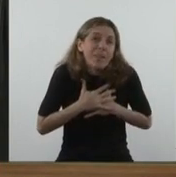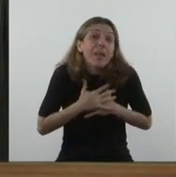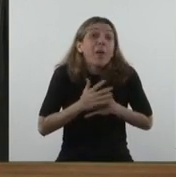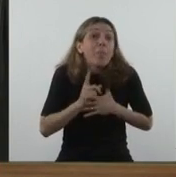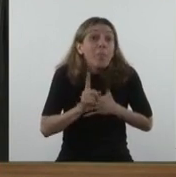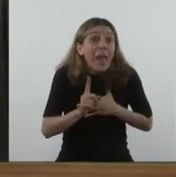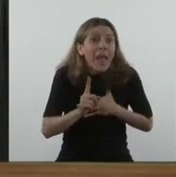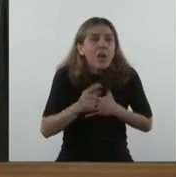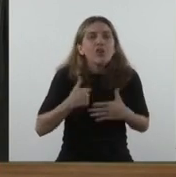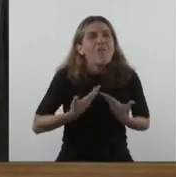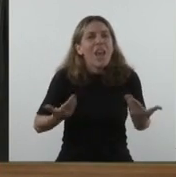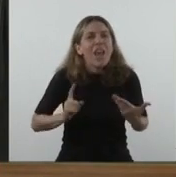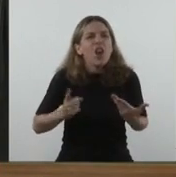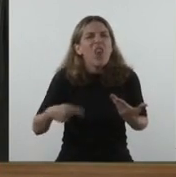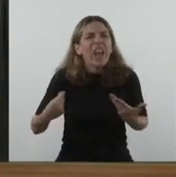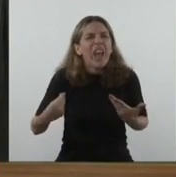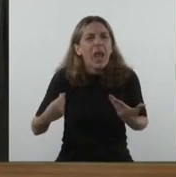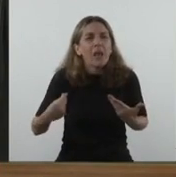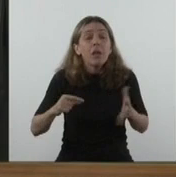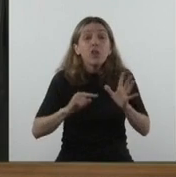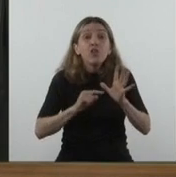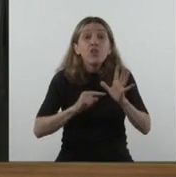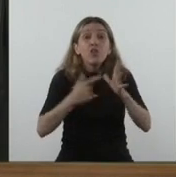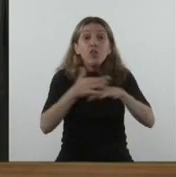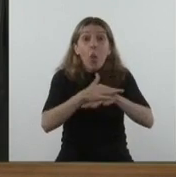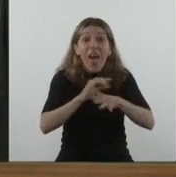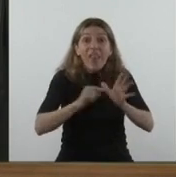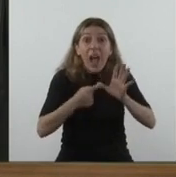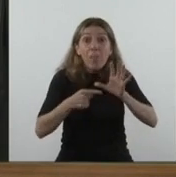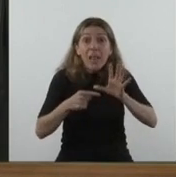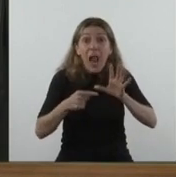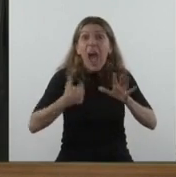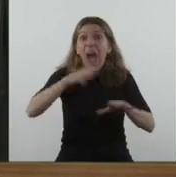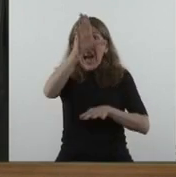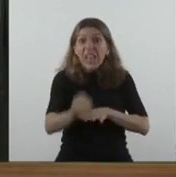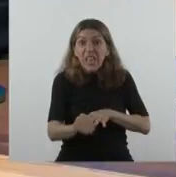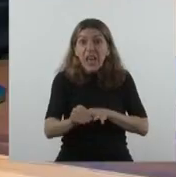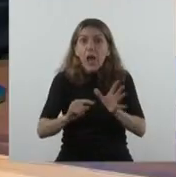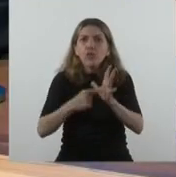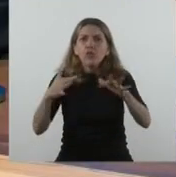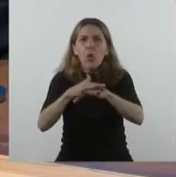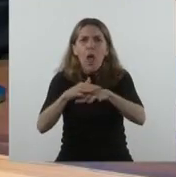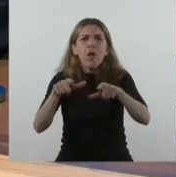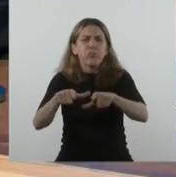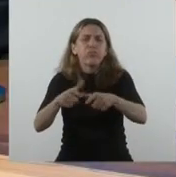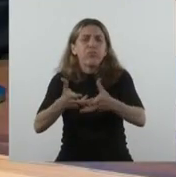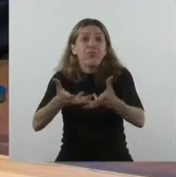pero lo que no me siento feliz es que esa ciudad sea parte de un país tan desigual, eso no me hace feliz,